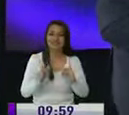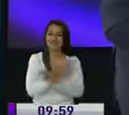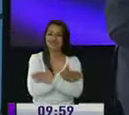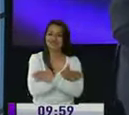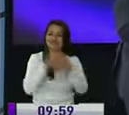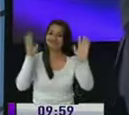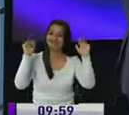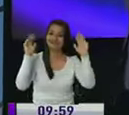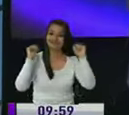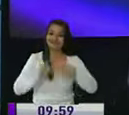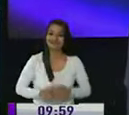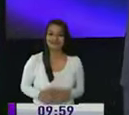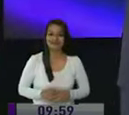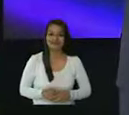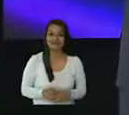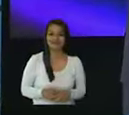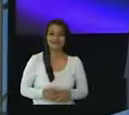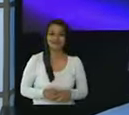buen fin de semana